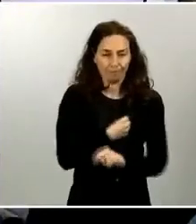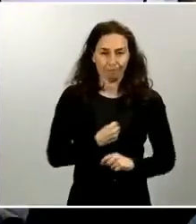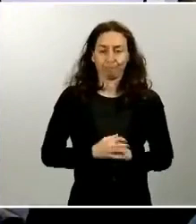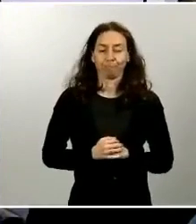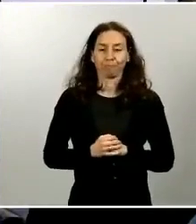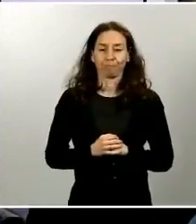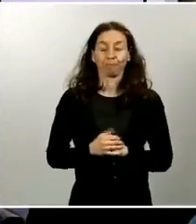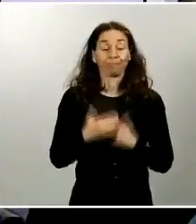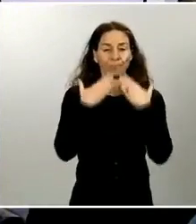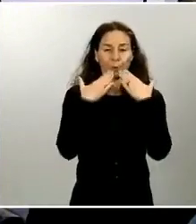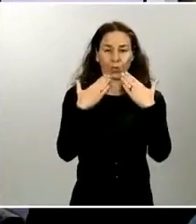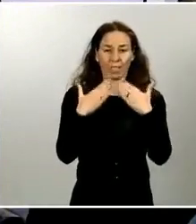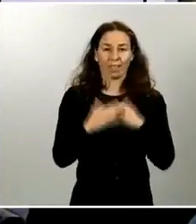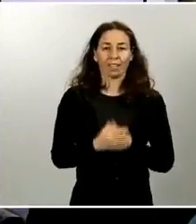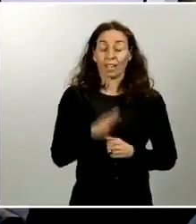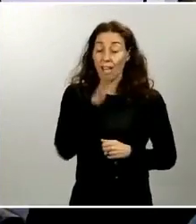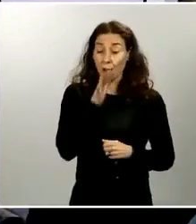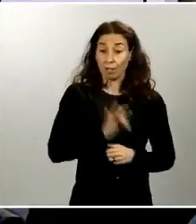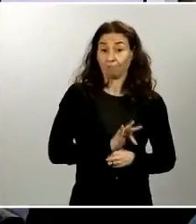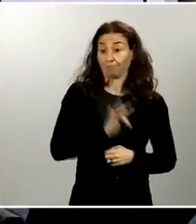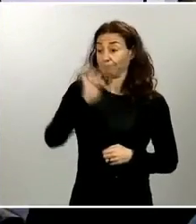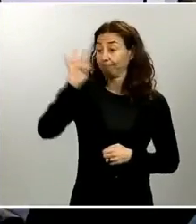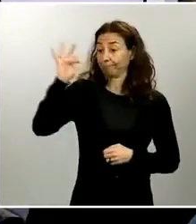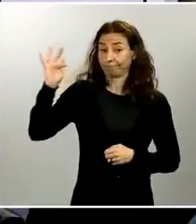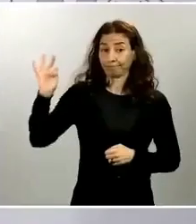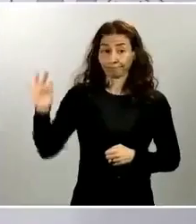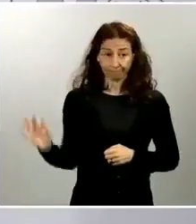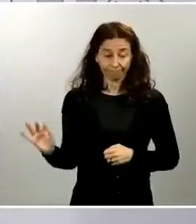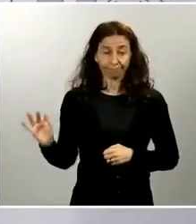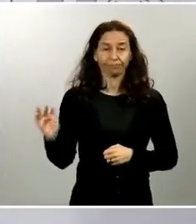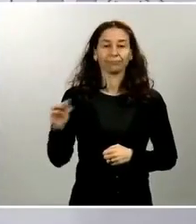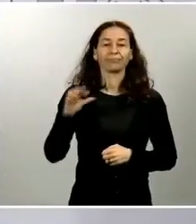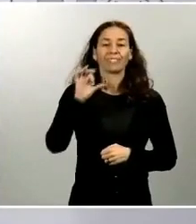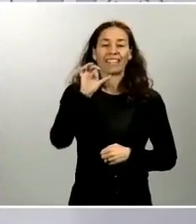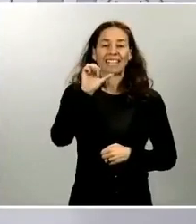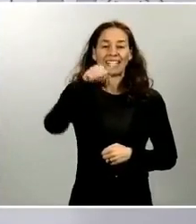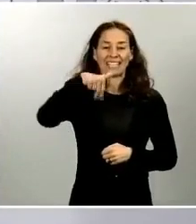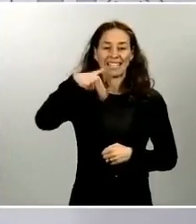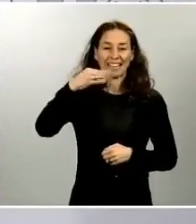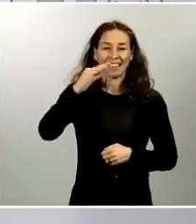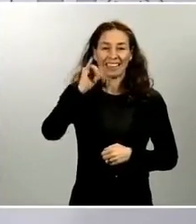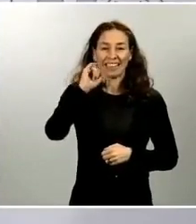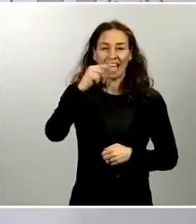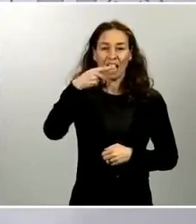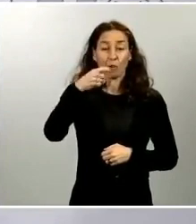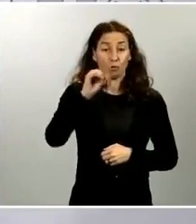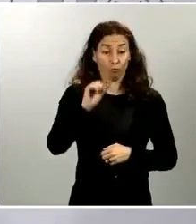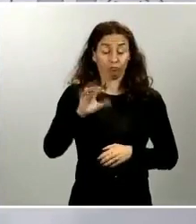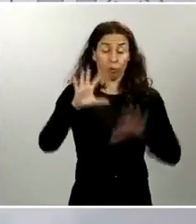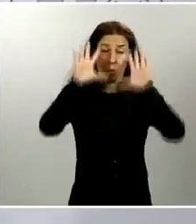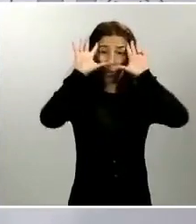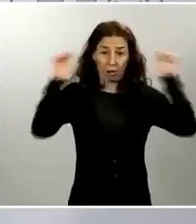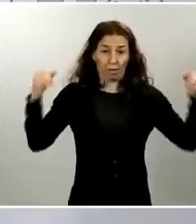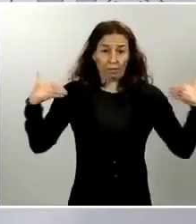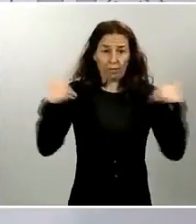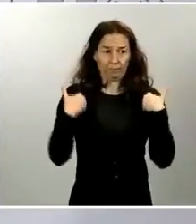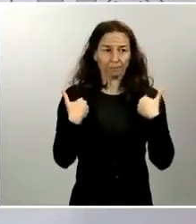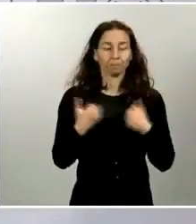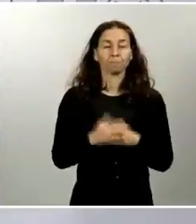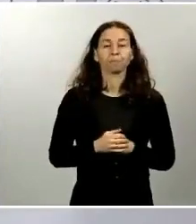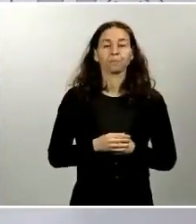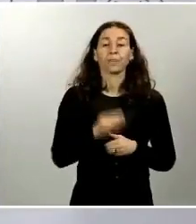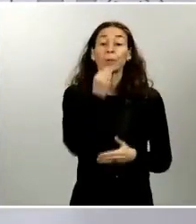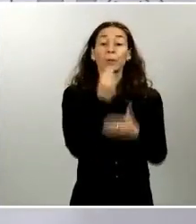general. Paso ahora la palabra a José Manuel Santiago, general de la Guardia Civil. Gracias, Pepa. Buenos días.